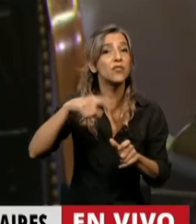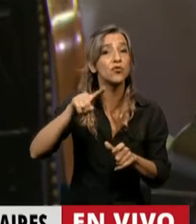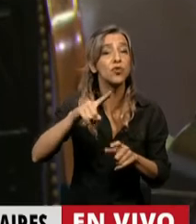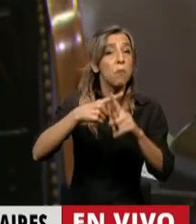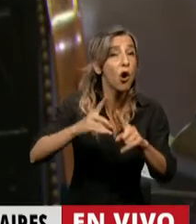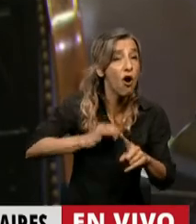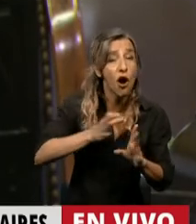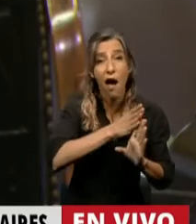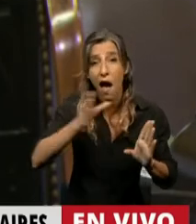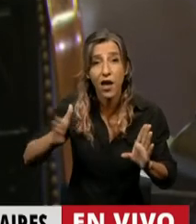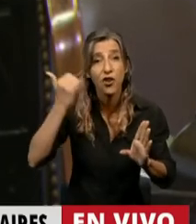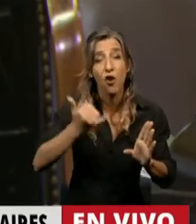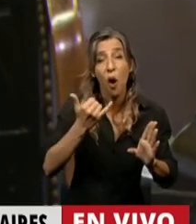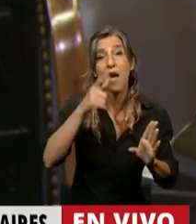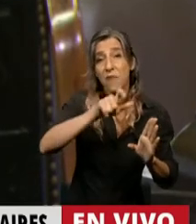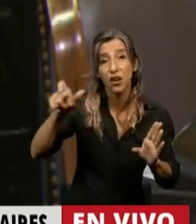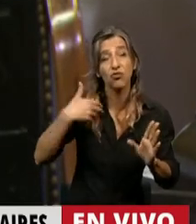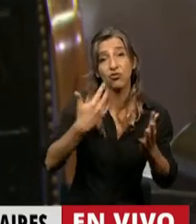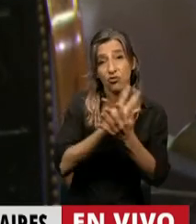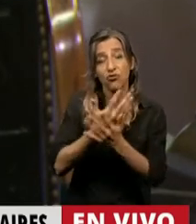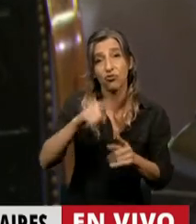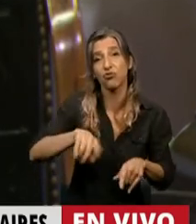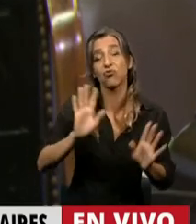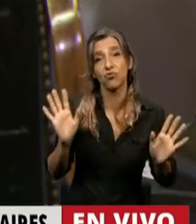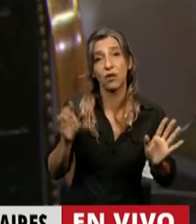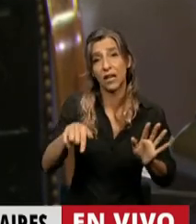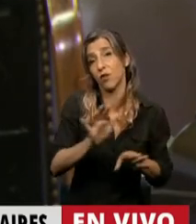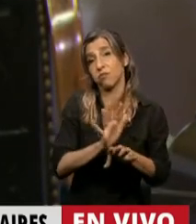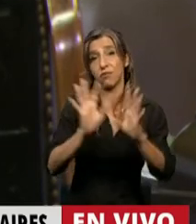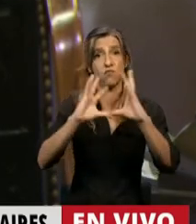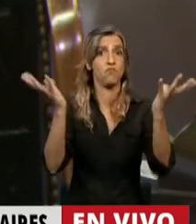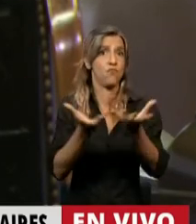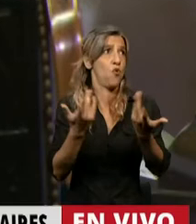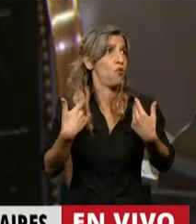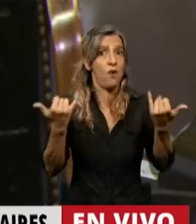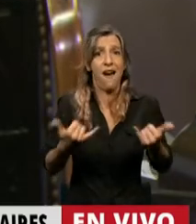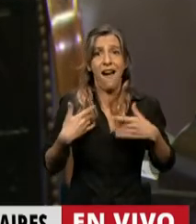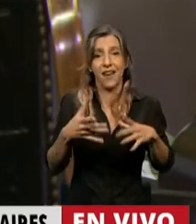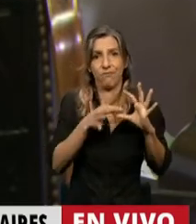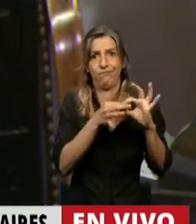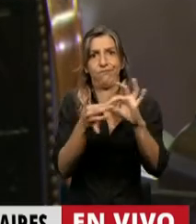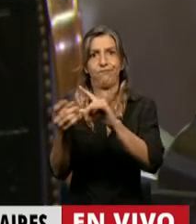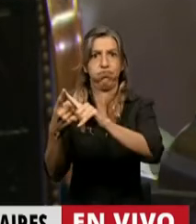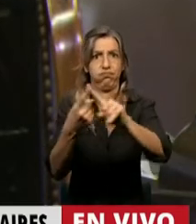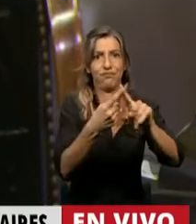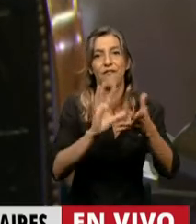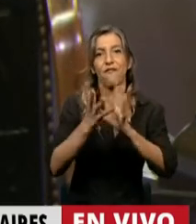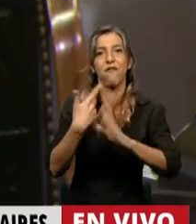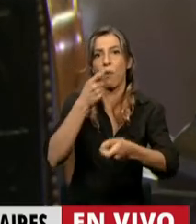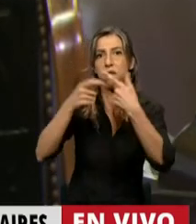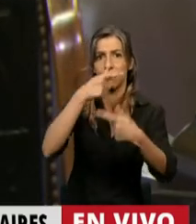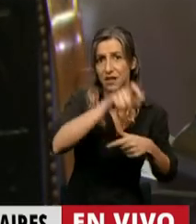Y involucra obviamente una enorme red internacional para el tráfico de las personas